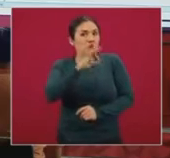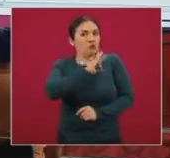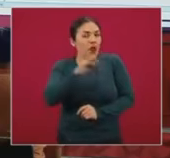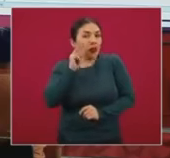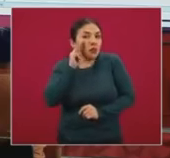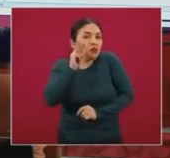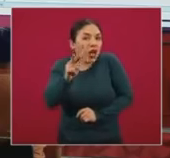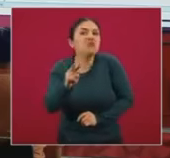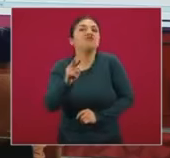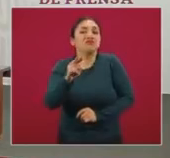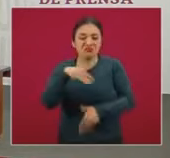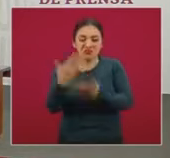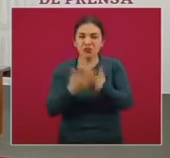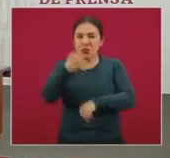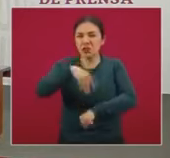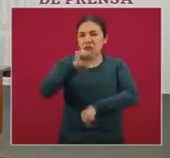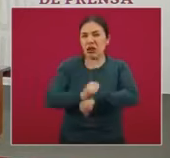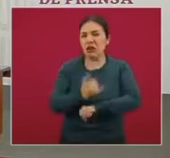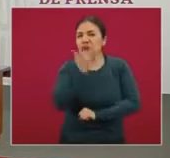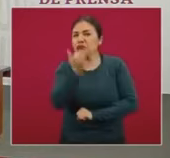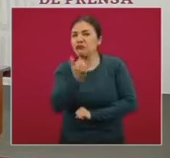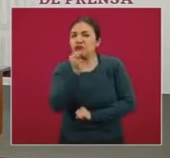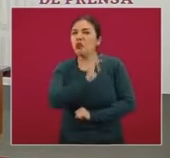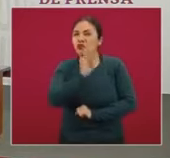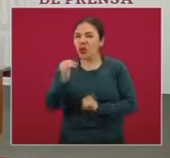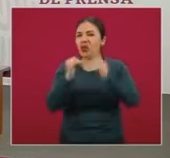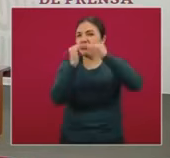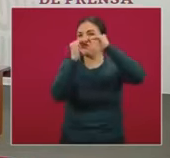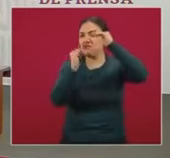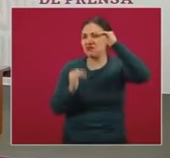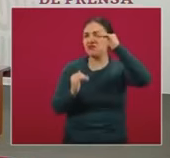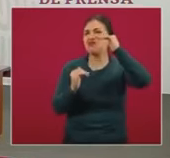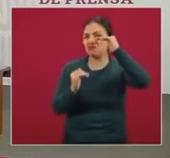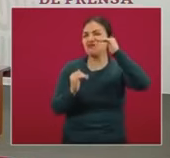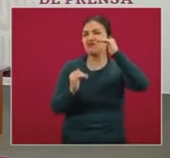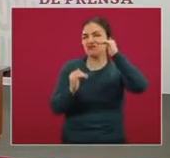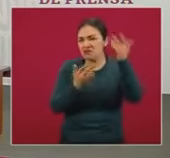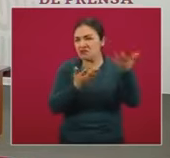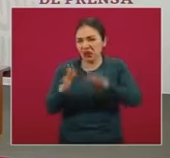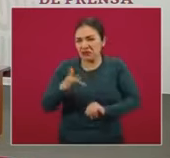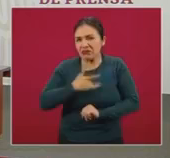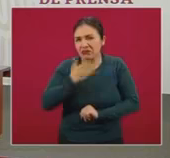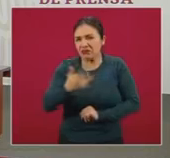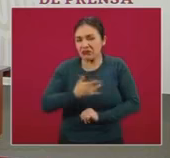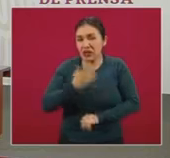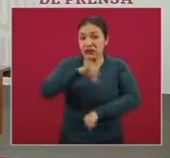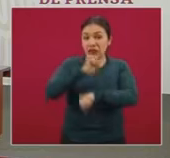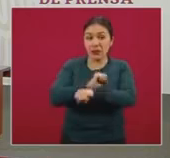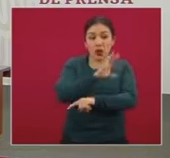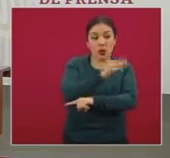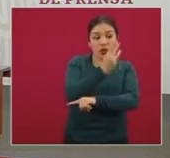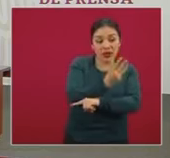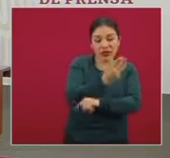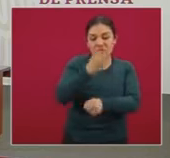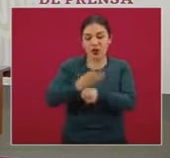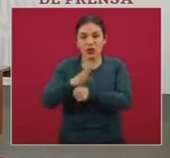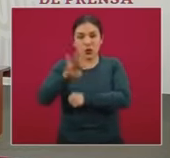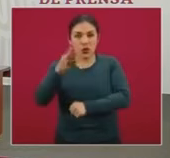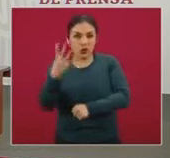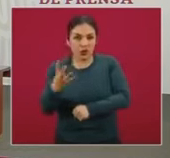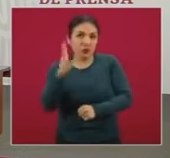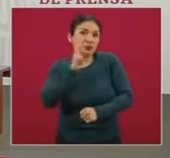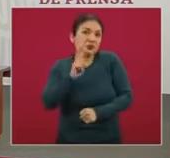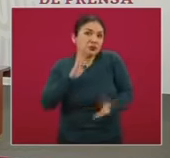poder todavía cerrar la semana con una tendencia descendente, una disminución en este caso entre la semana 43 y